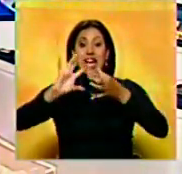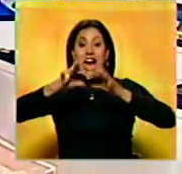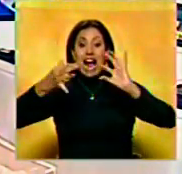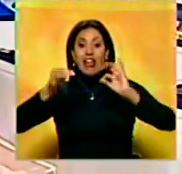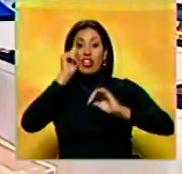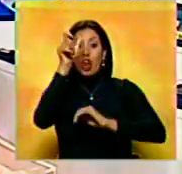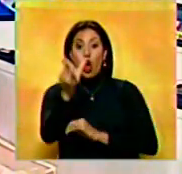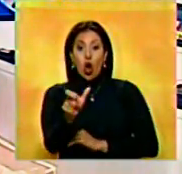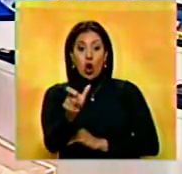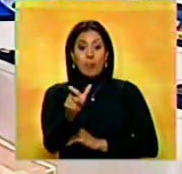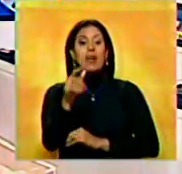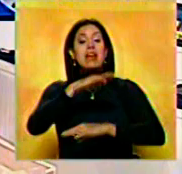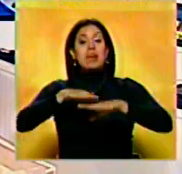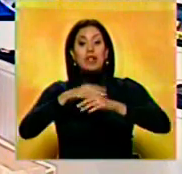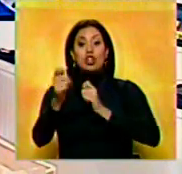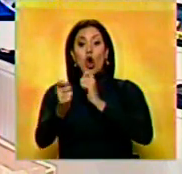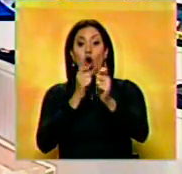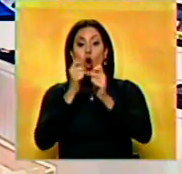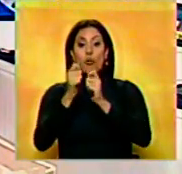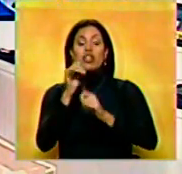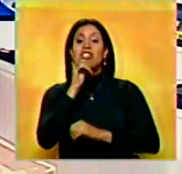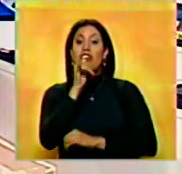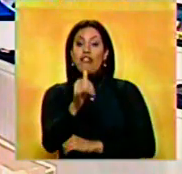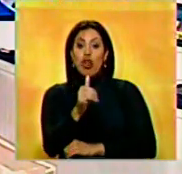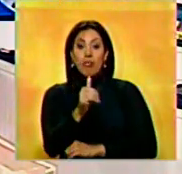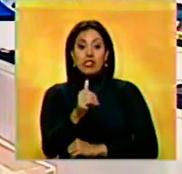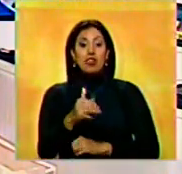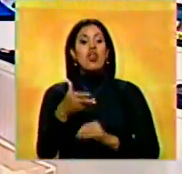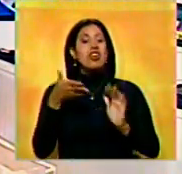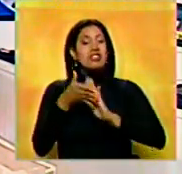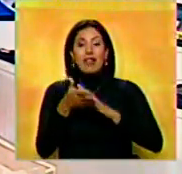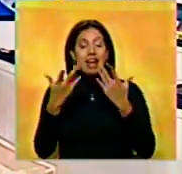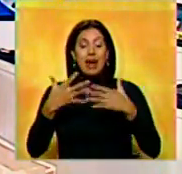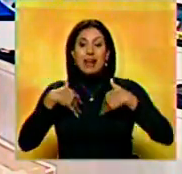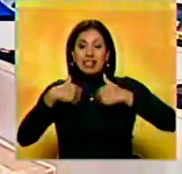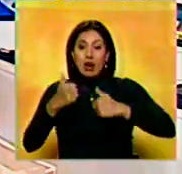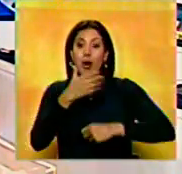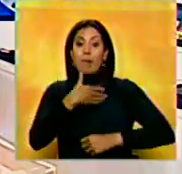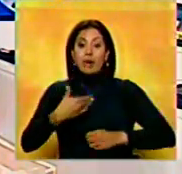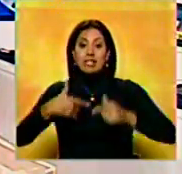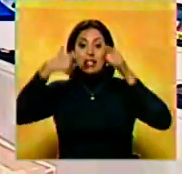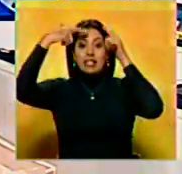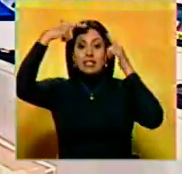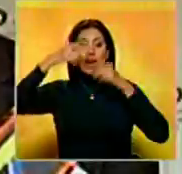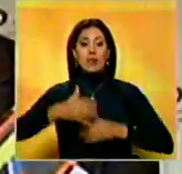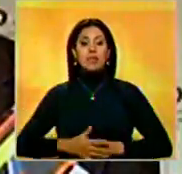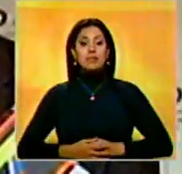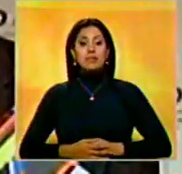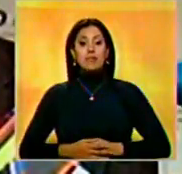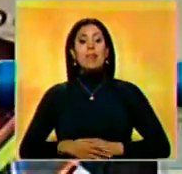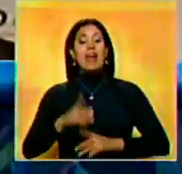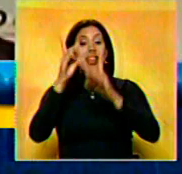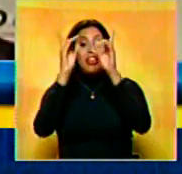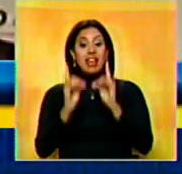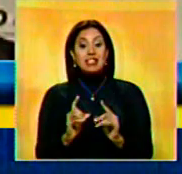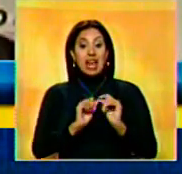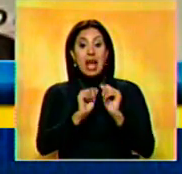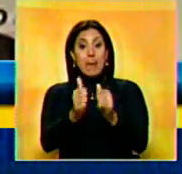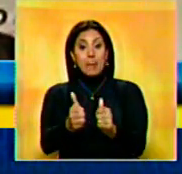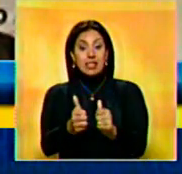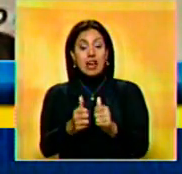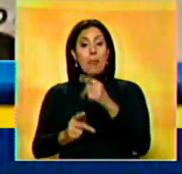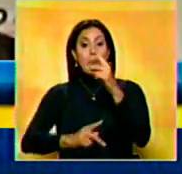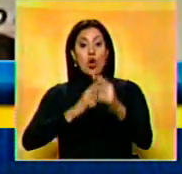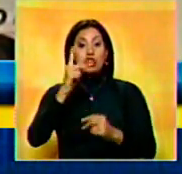de Ernesto Villegas, ministro de Comunicación e Información sobre la salud del presidente de la República. Se ha decidido iniciar